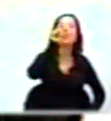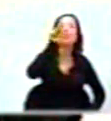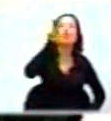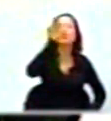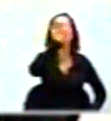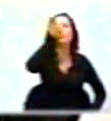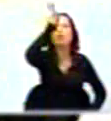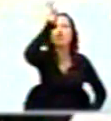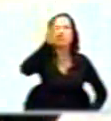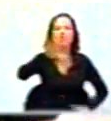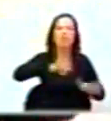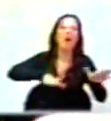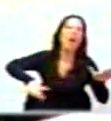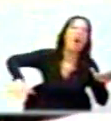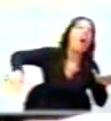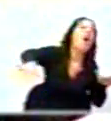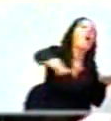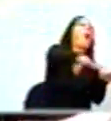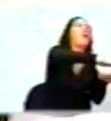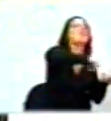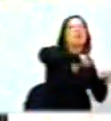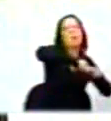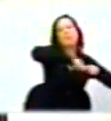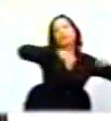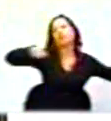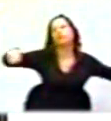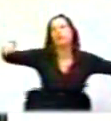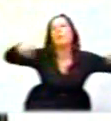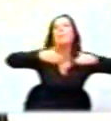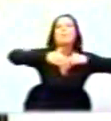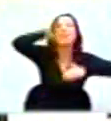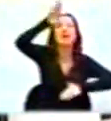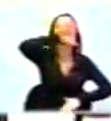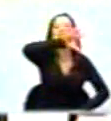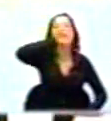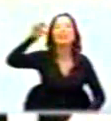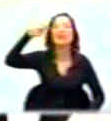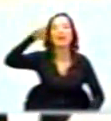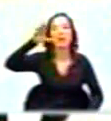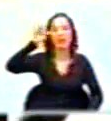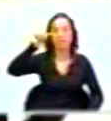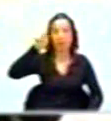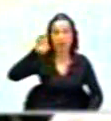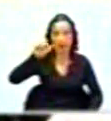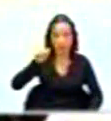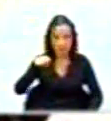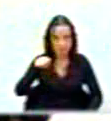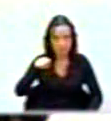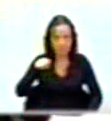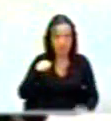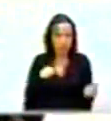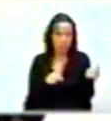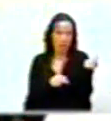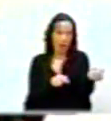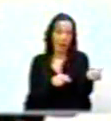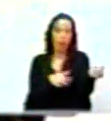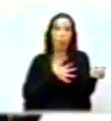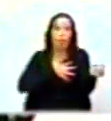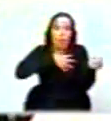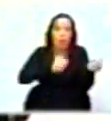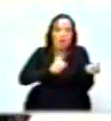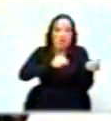con predios mayores de 500 hectáreas. Y a esta realidad del país